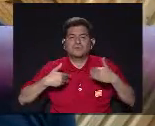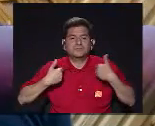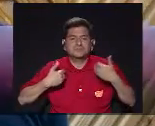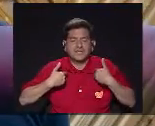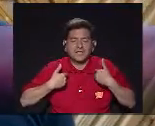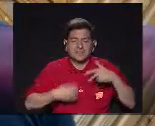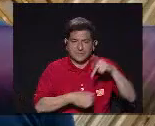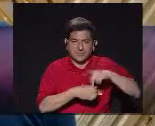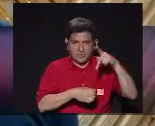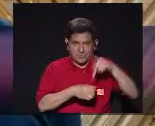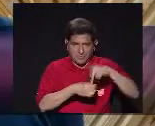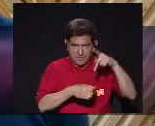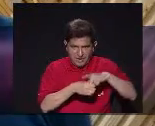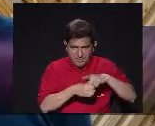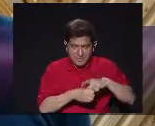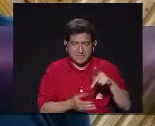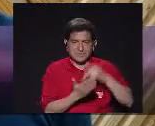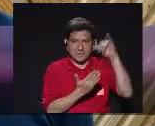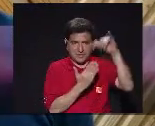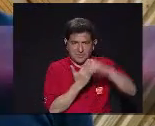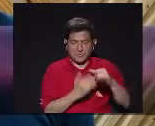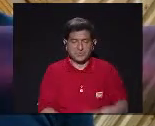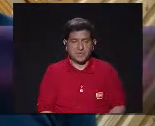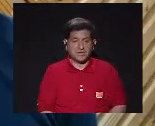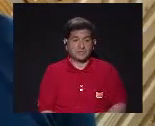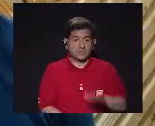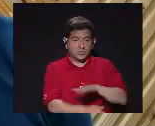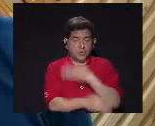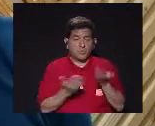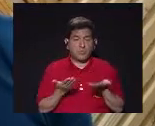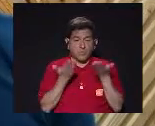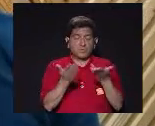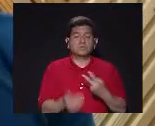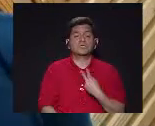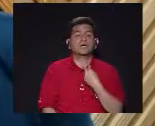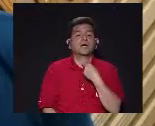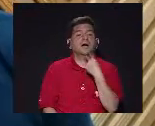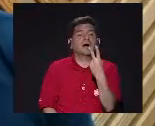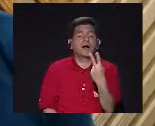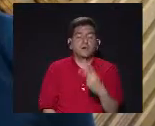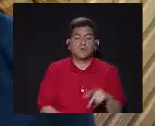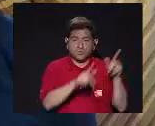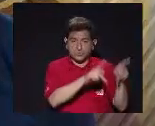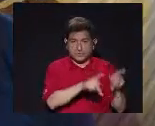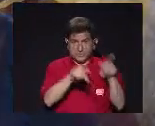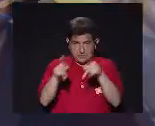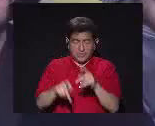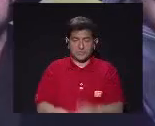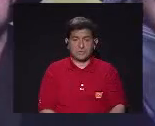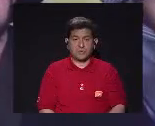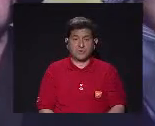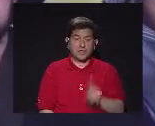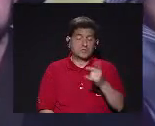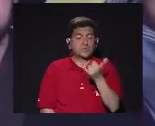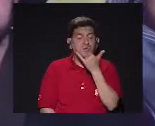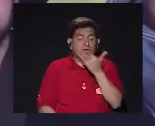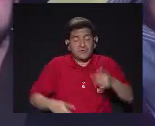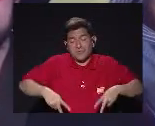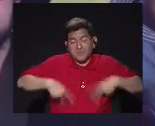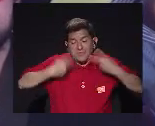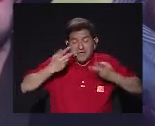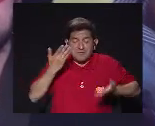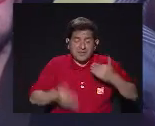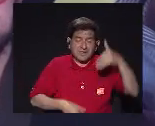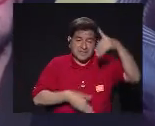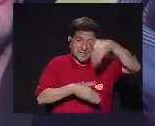contento De estar Participando En este proyecto Porque es darle música A la voz De gente Que por